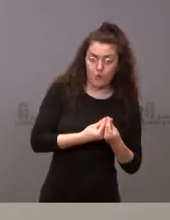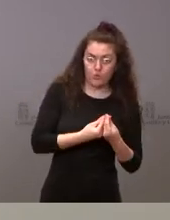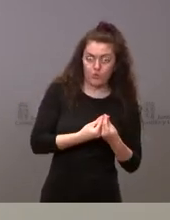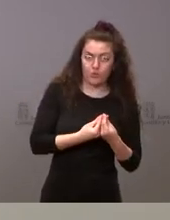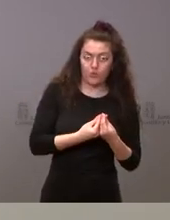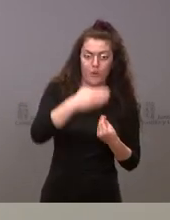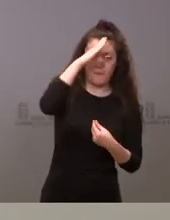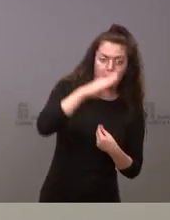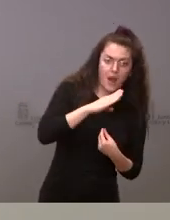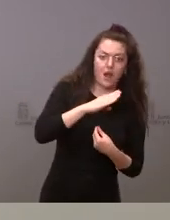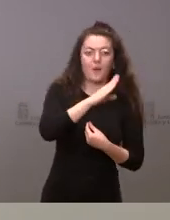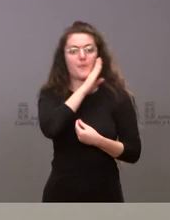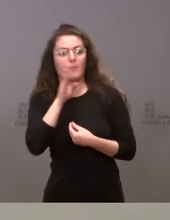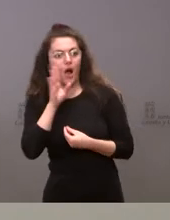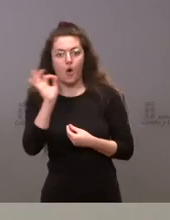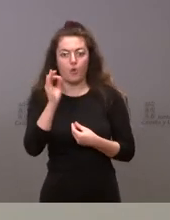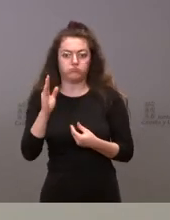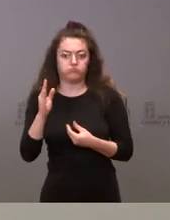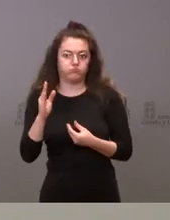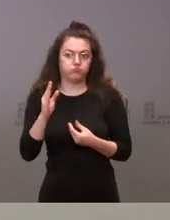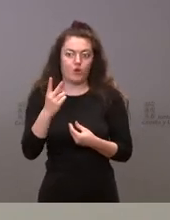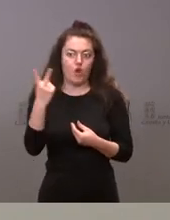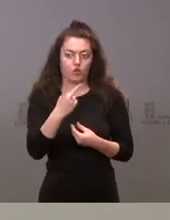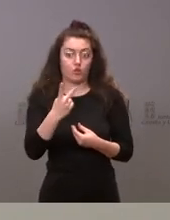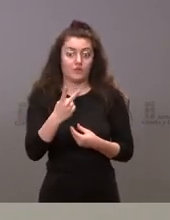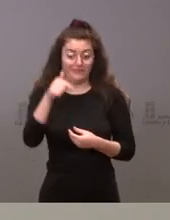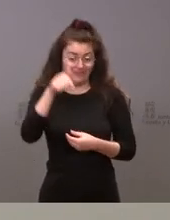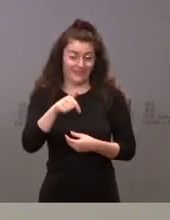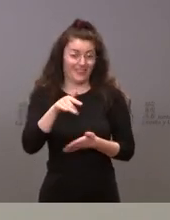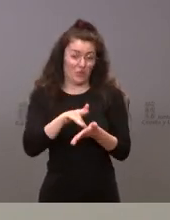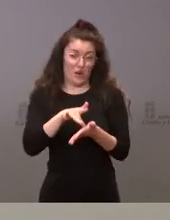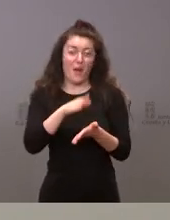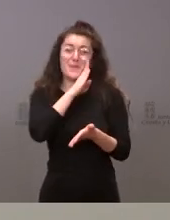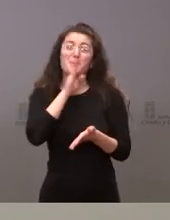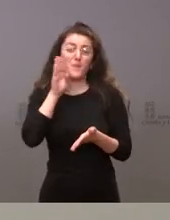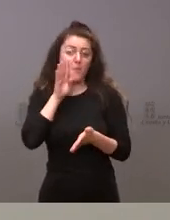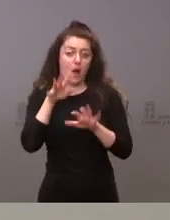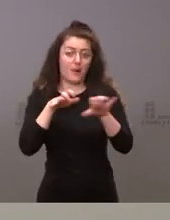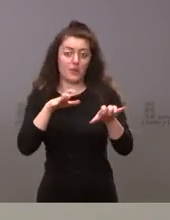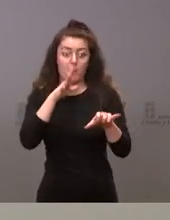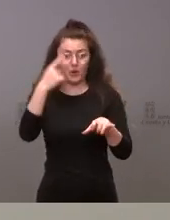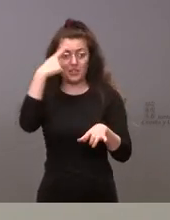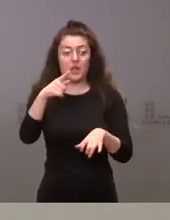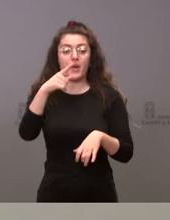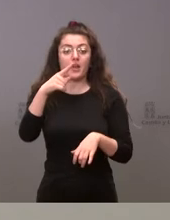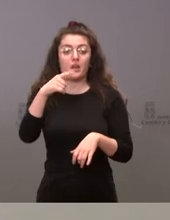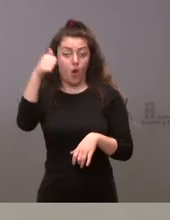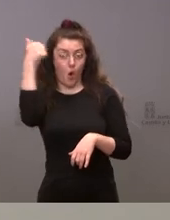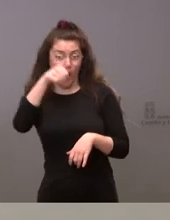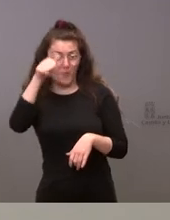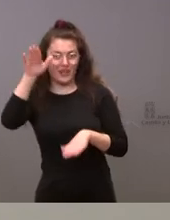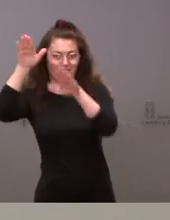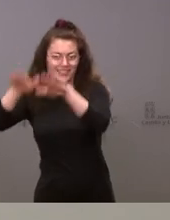en este caso fundamentalmente madres porque saben ustedes que los hombres están quedándose en Ucrania para defender